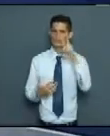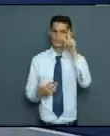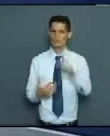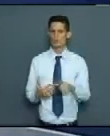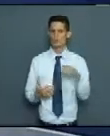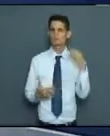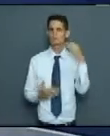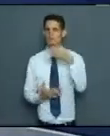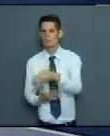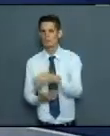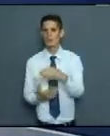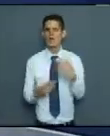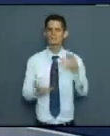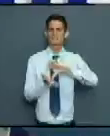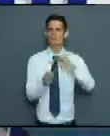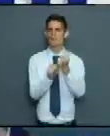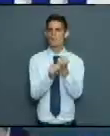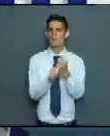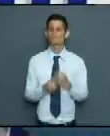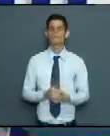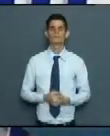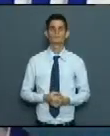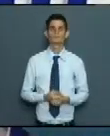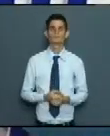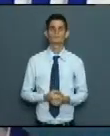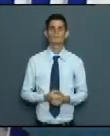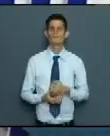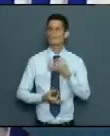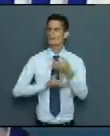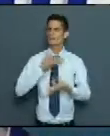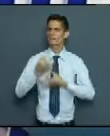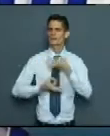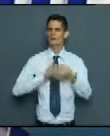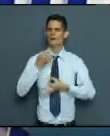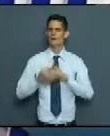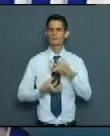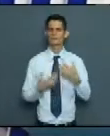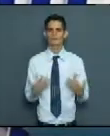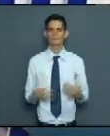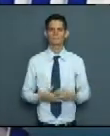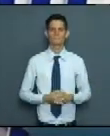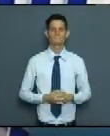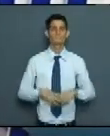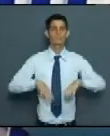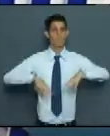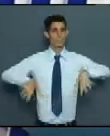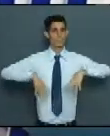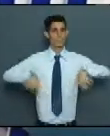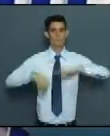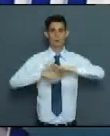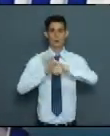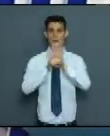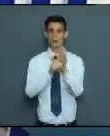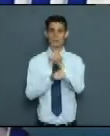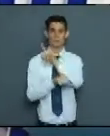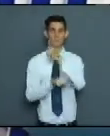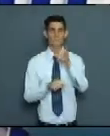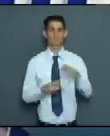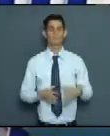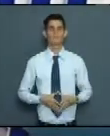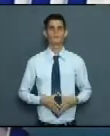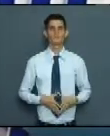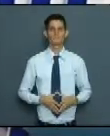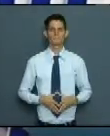visita el local. Usted decía y tocaba un tema bien interesante, independientemente de lo que estamos viviendo con la COVID-19, del